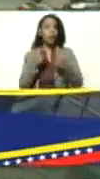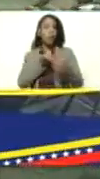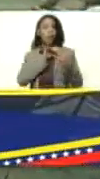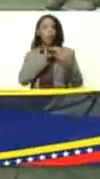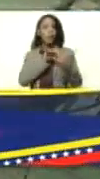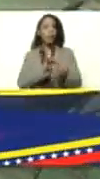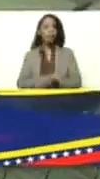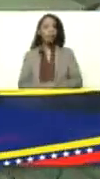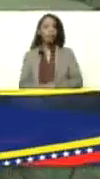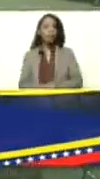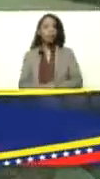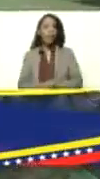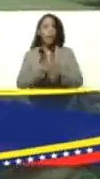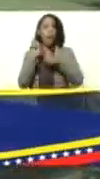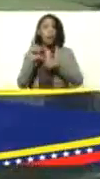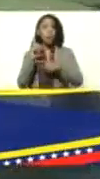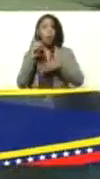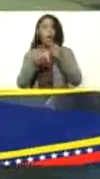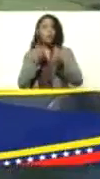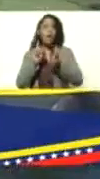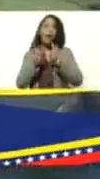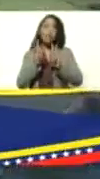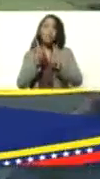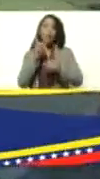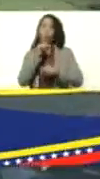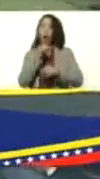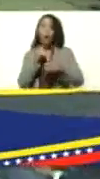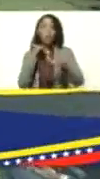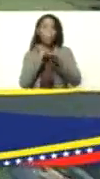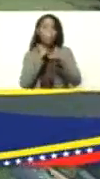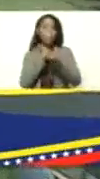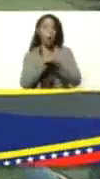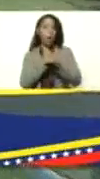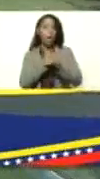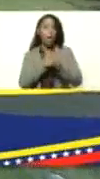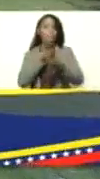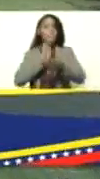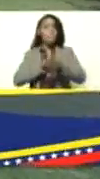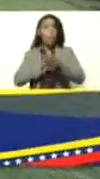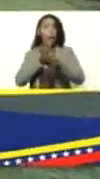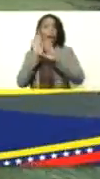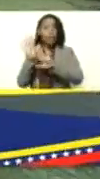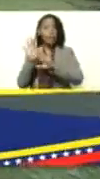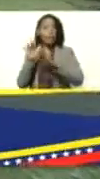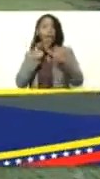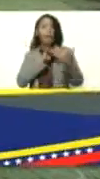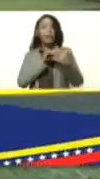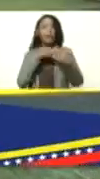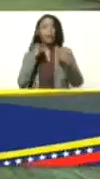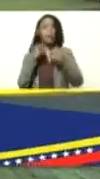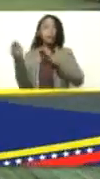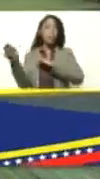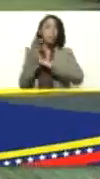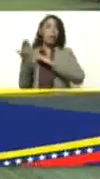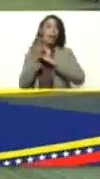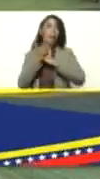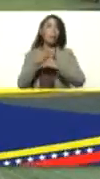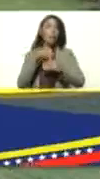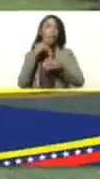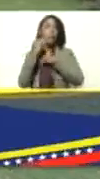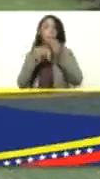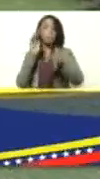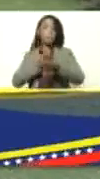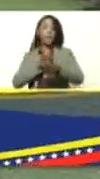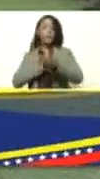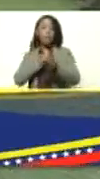surgen desigualdades precisamente para eso es la guerra económica para eso son las sanciones para que surjan problemas